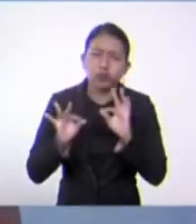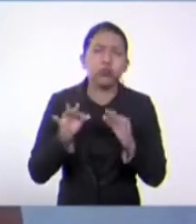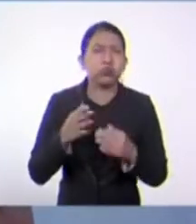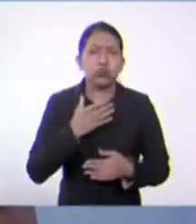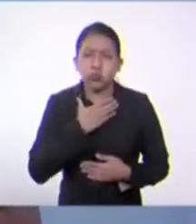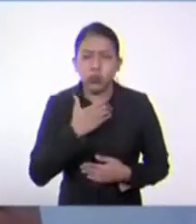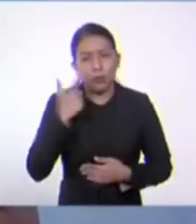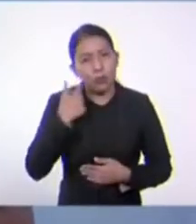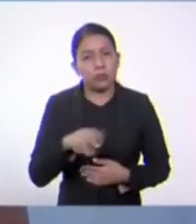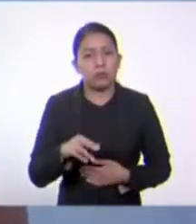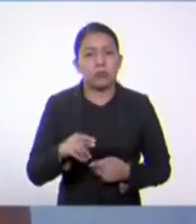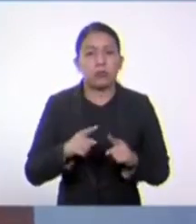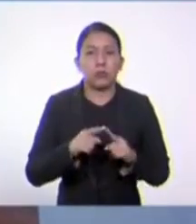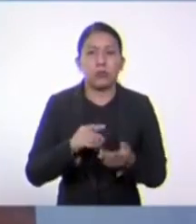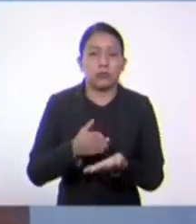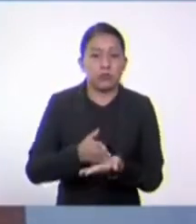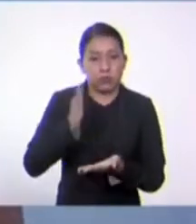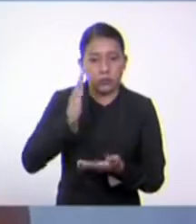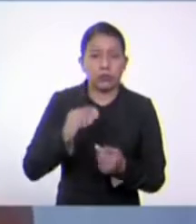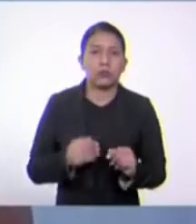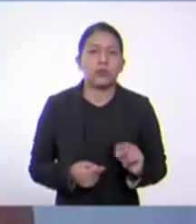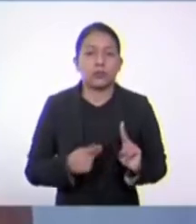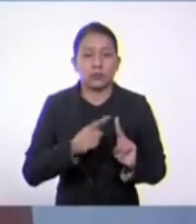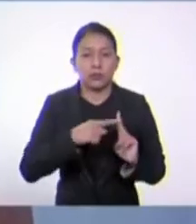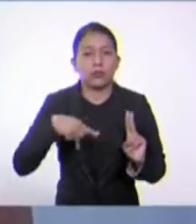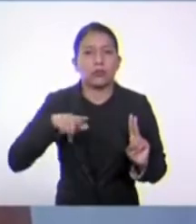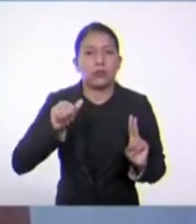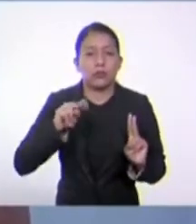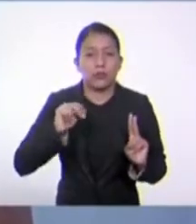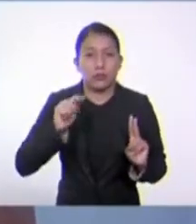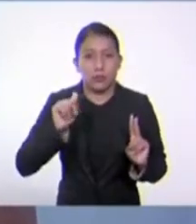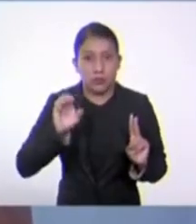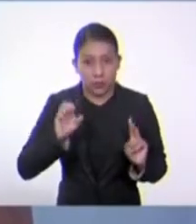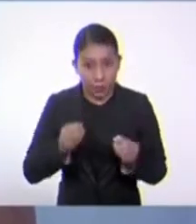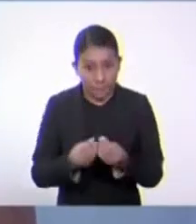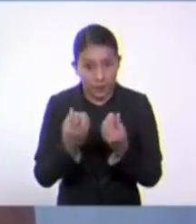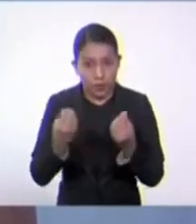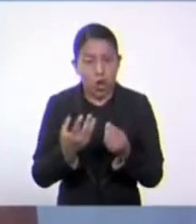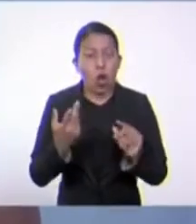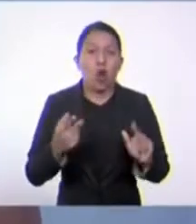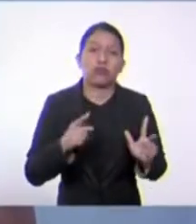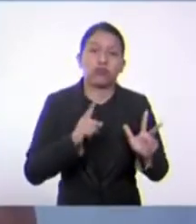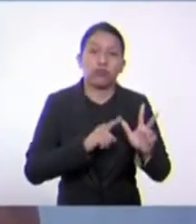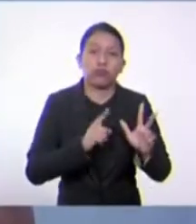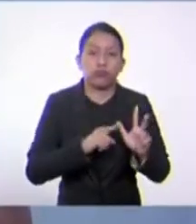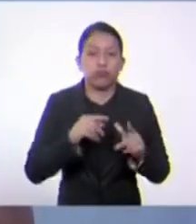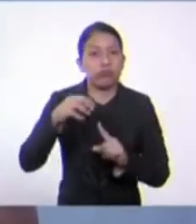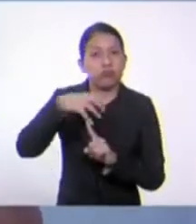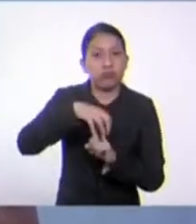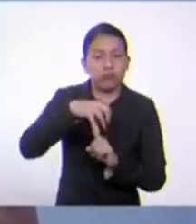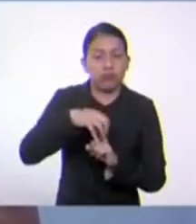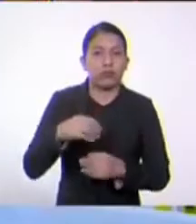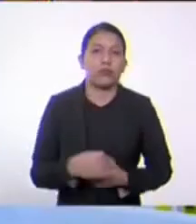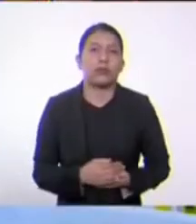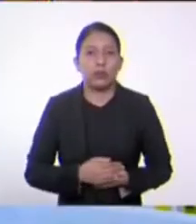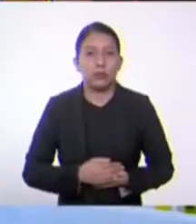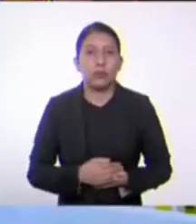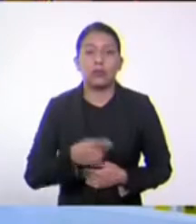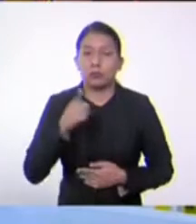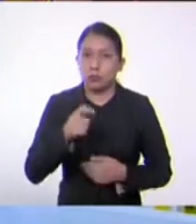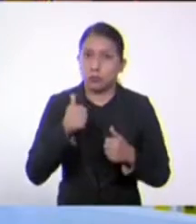El reino animalia, el reino plantae y el reino fungi tienen una buena base filogenética.